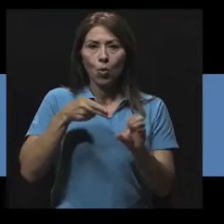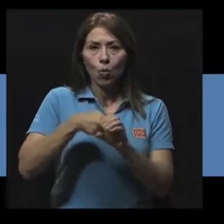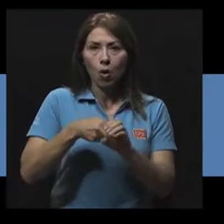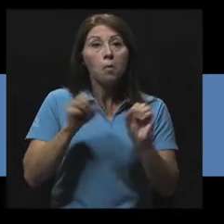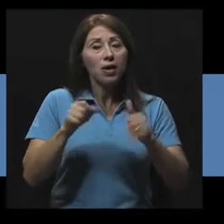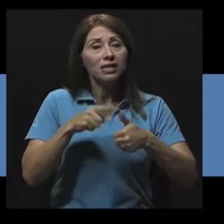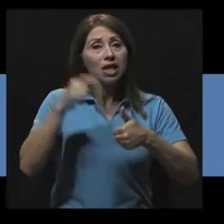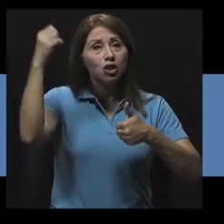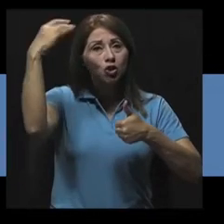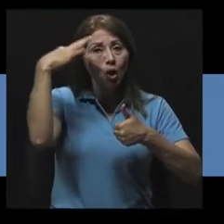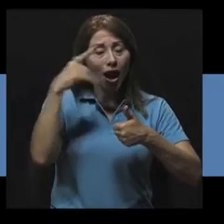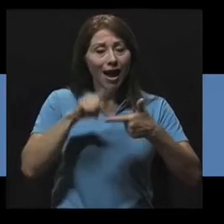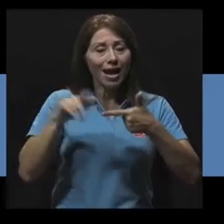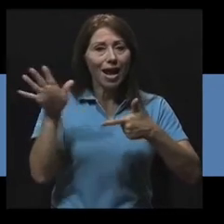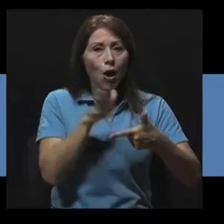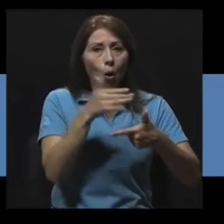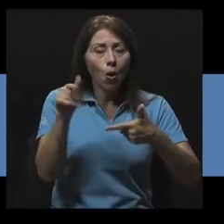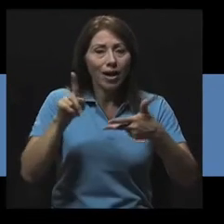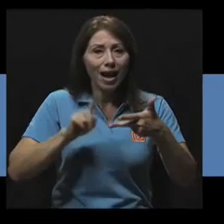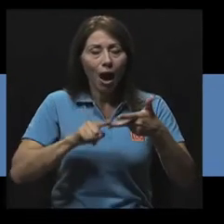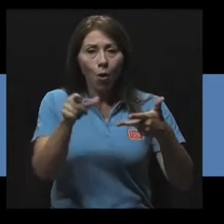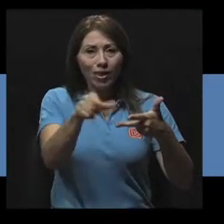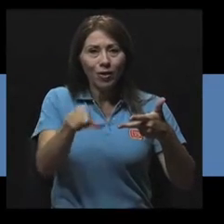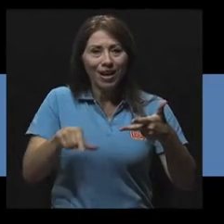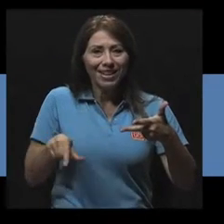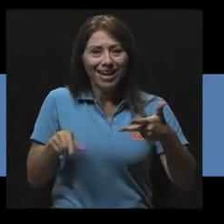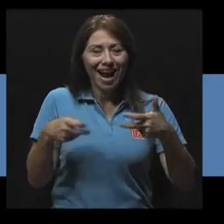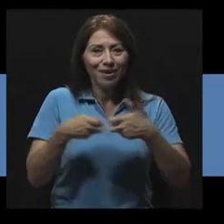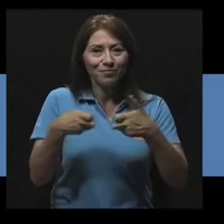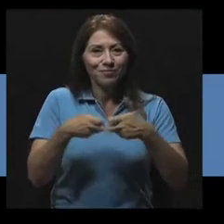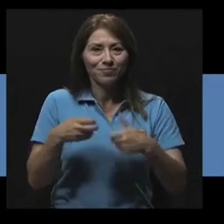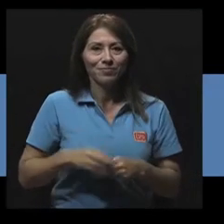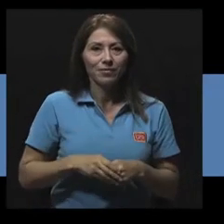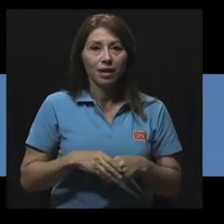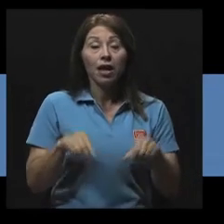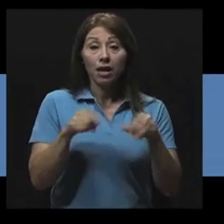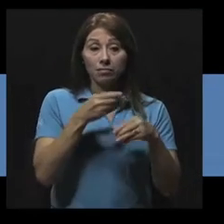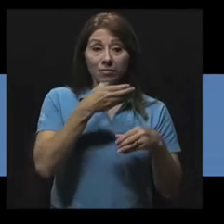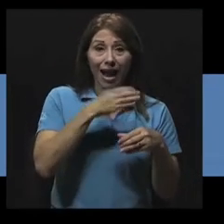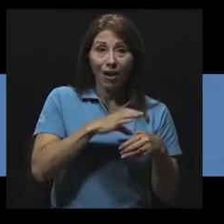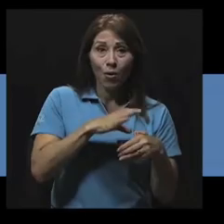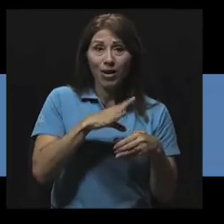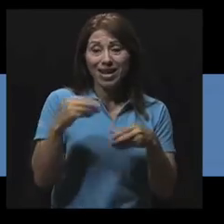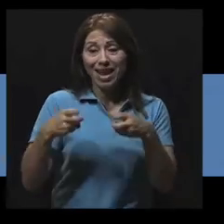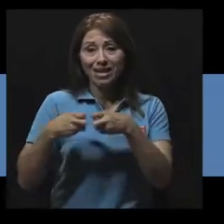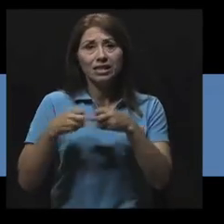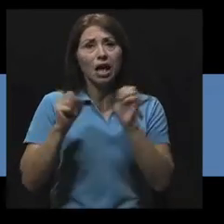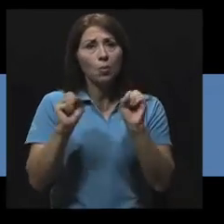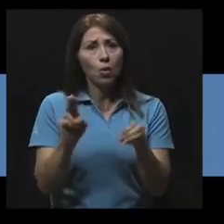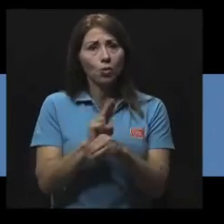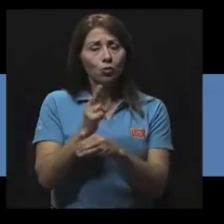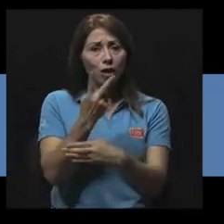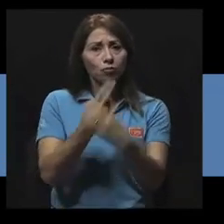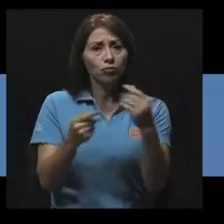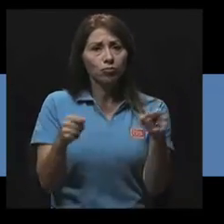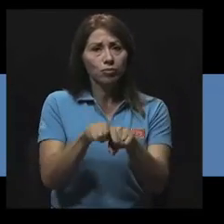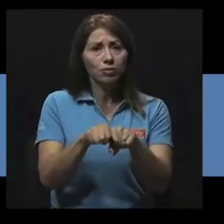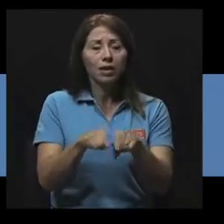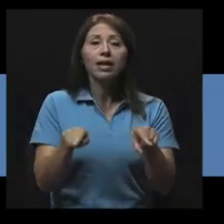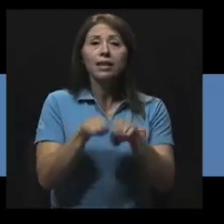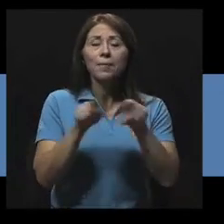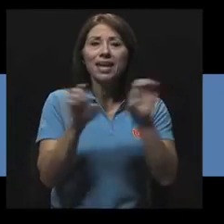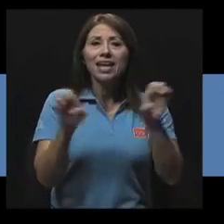solar, eólica o hidroeléctrica. La generación conjunta de calor y electricidad y generación de energía mediante redes